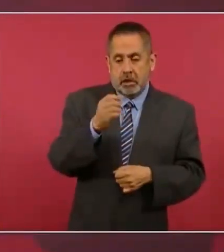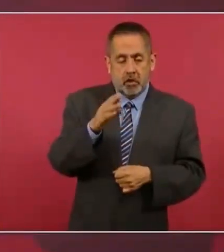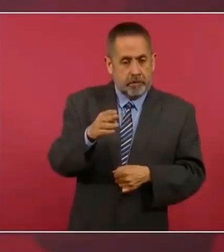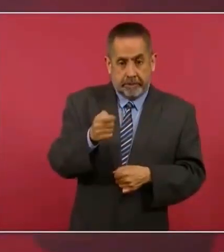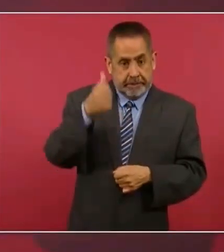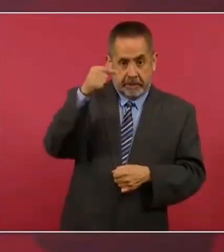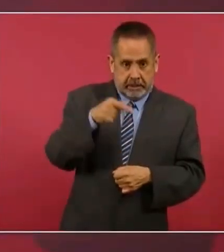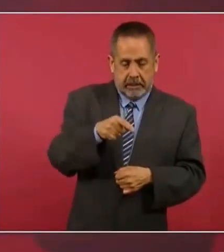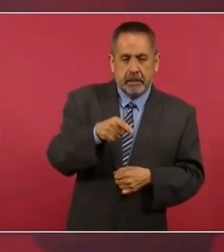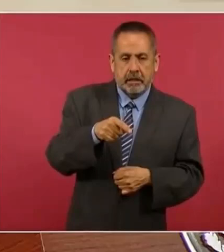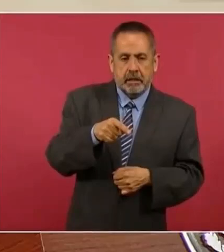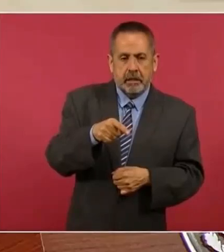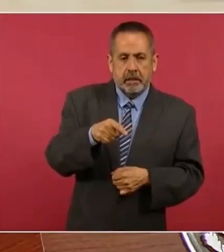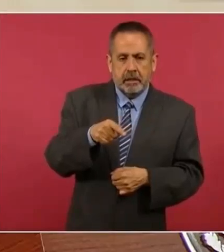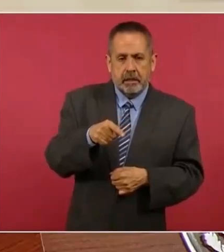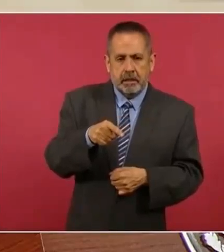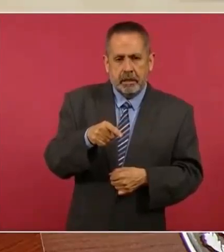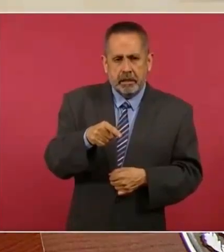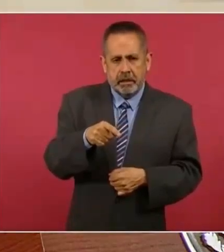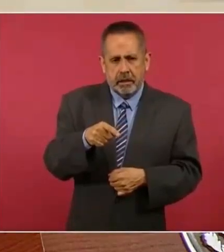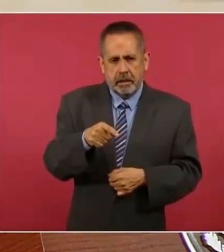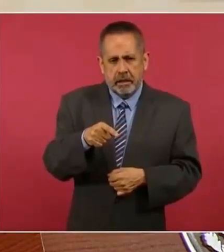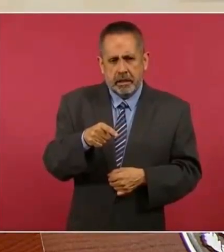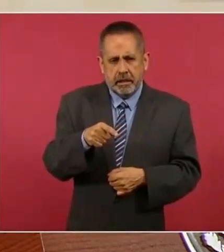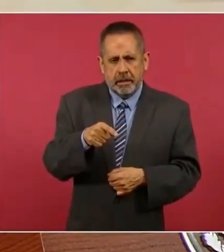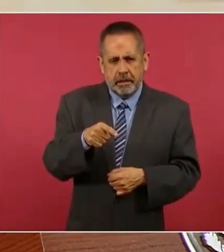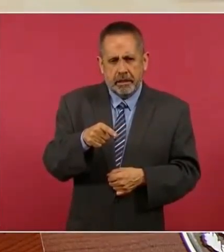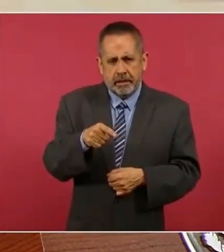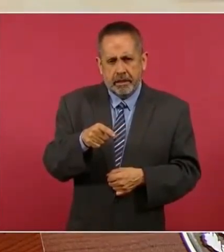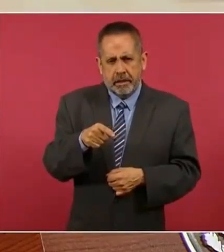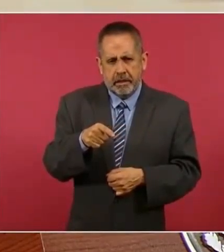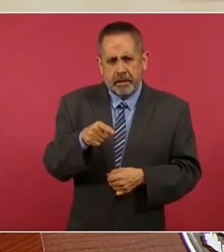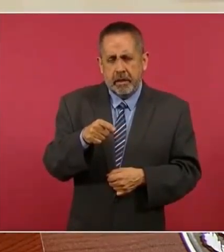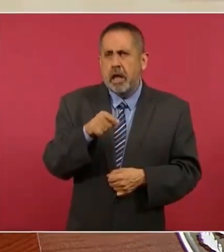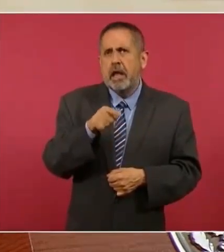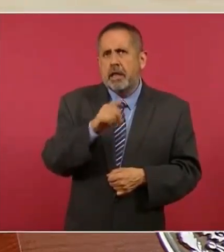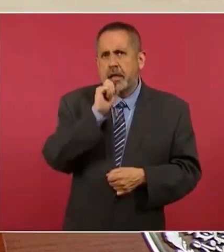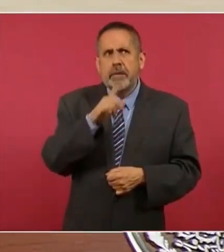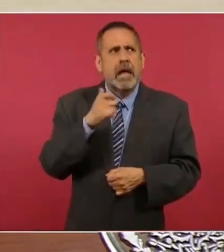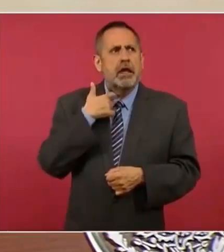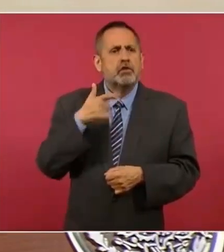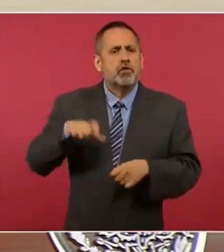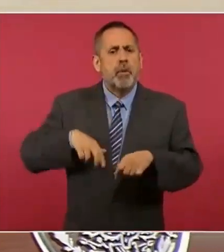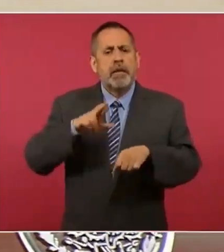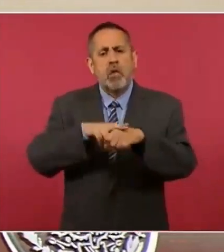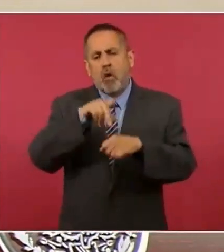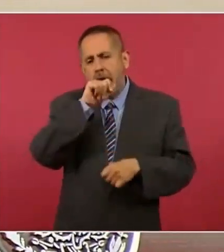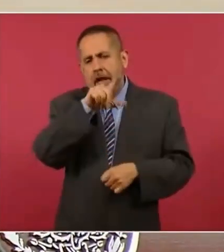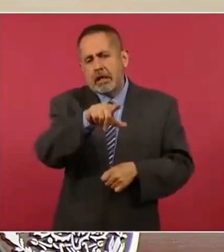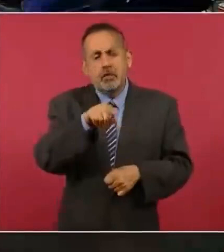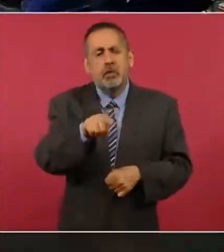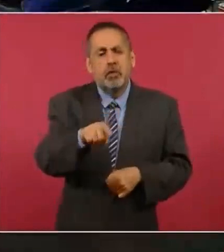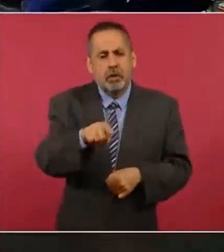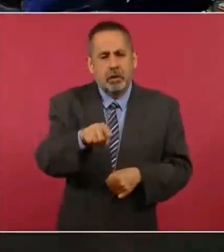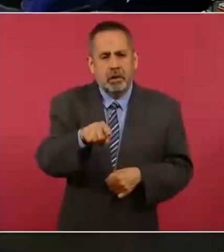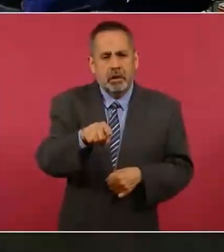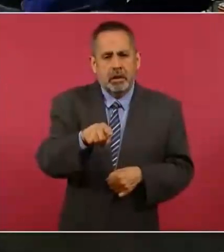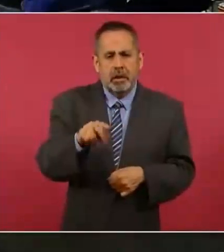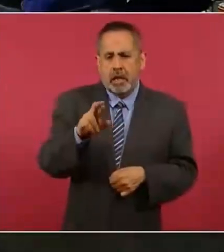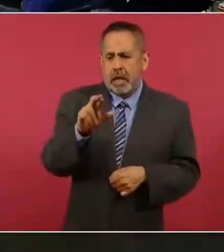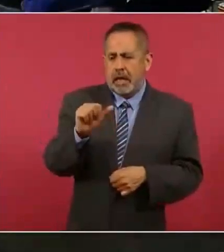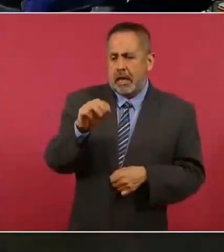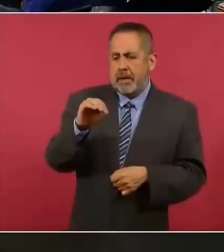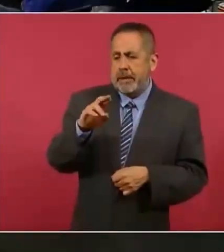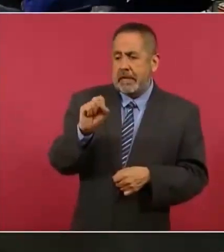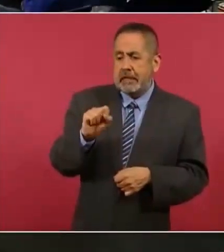que fue gobernador de Jalisco. Ramírez